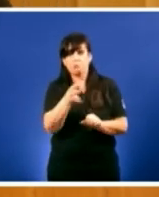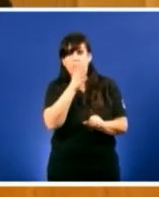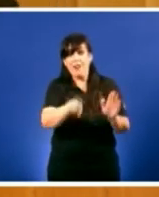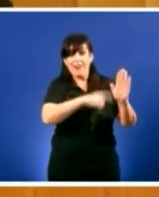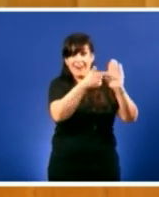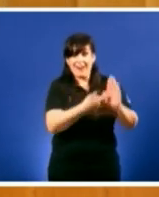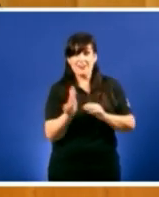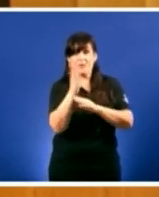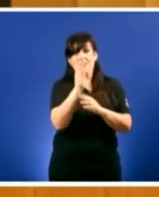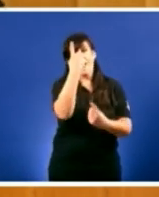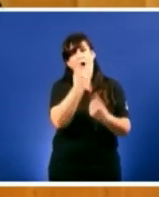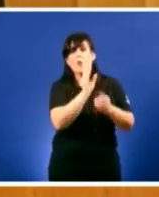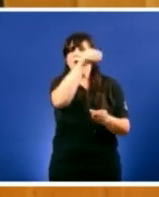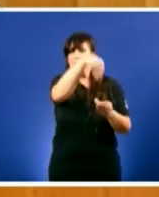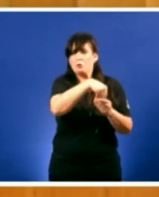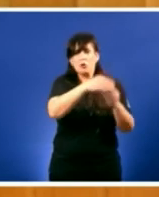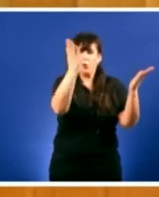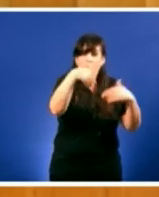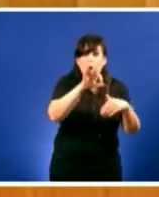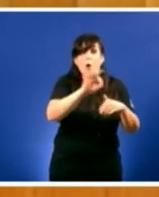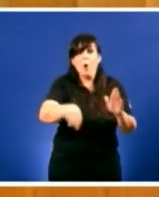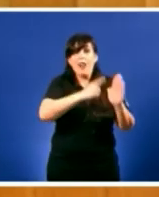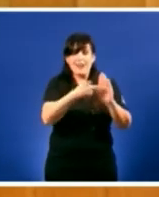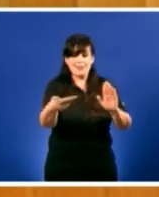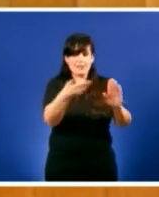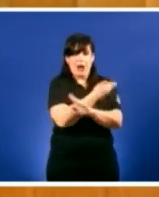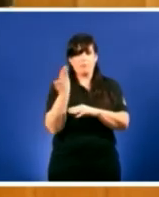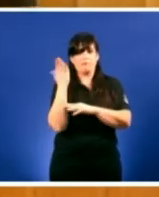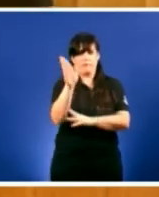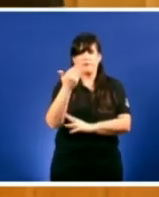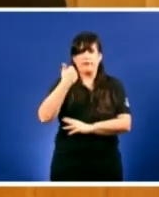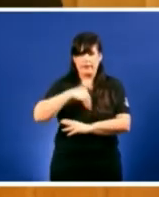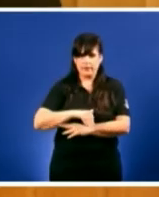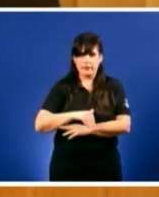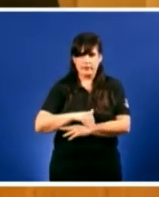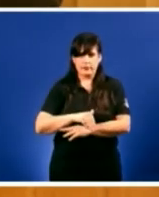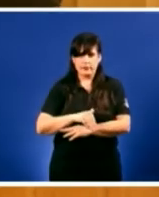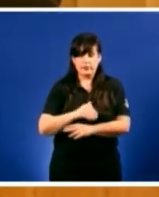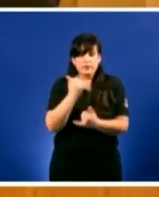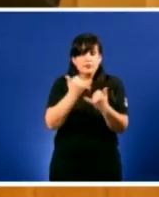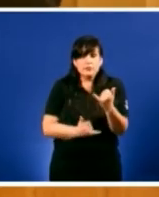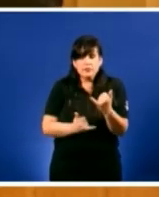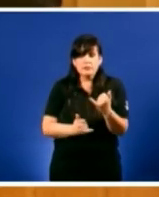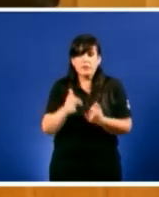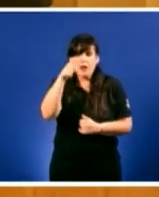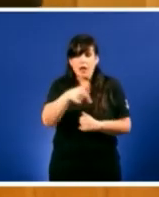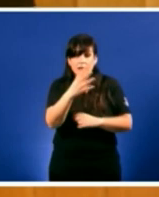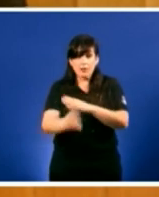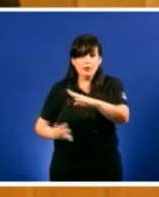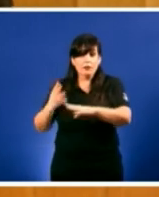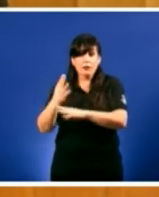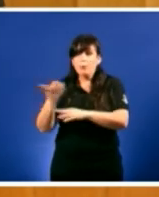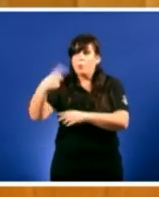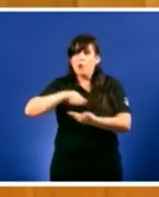reformas de leis que xa tiñan presentado nesta mesma legislatura e con todo nesta legislatura xo foron